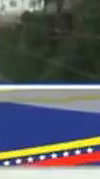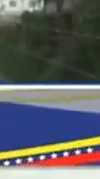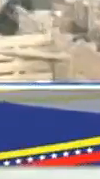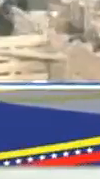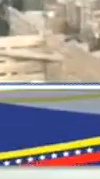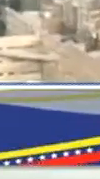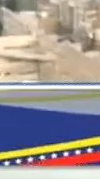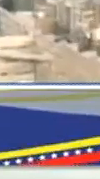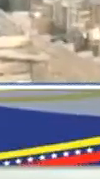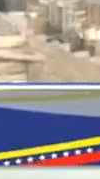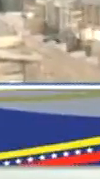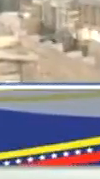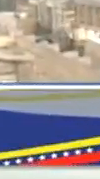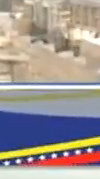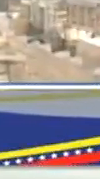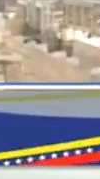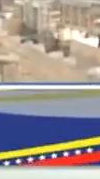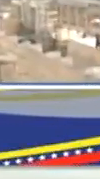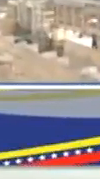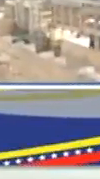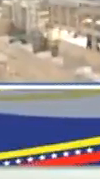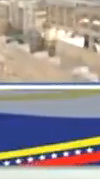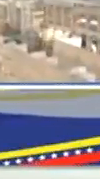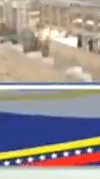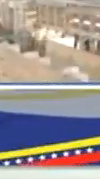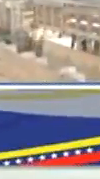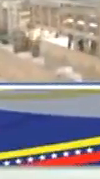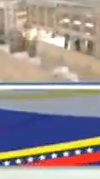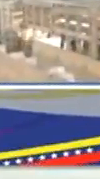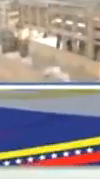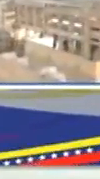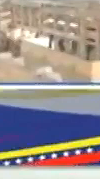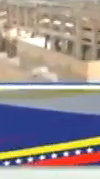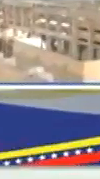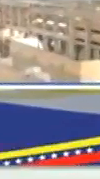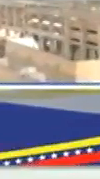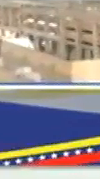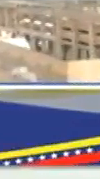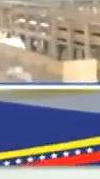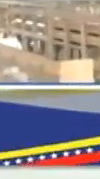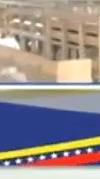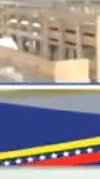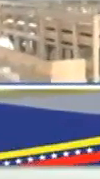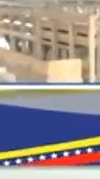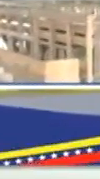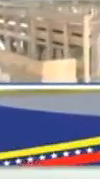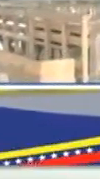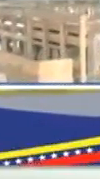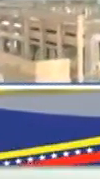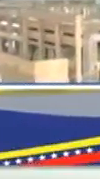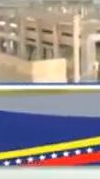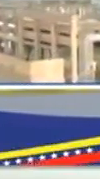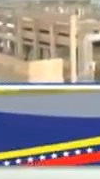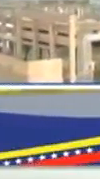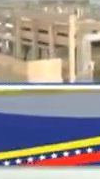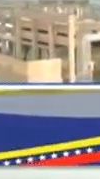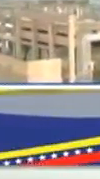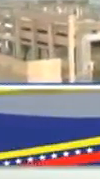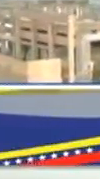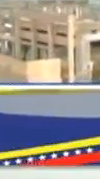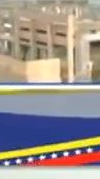para el futuro y para impactar en la nueva lógica económica productiva que usted nos ha convocado. Excelente, Ricardo Sánchez, este joven